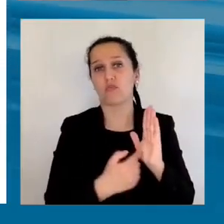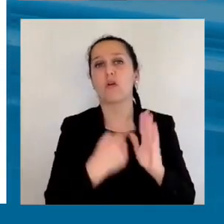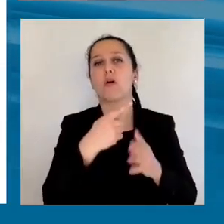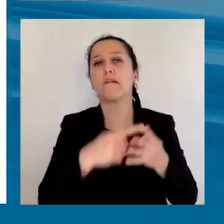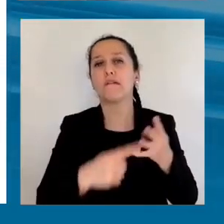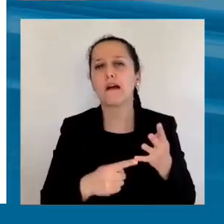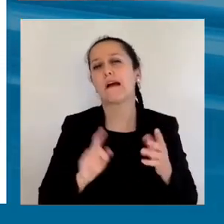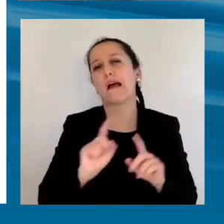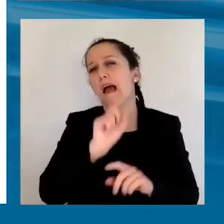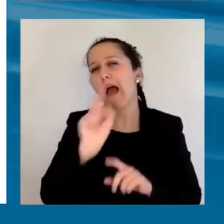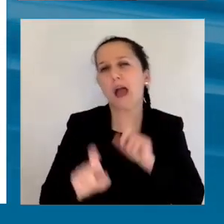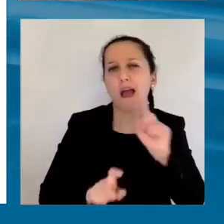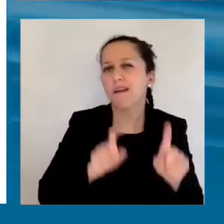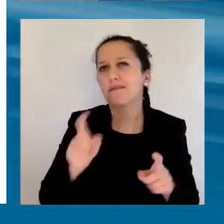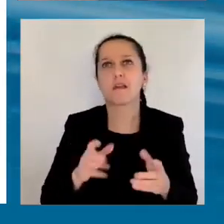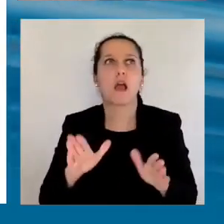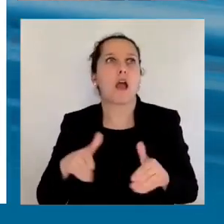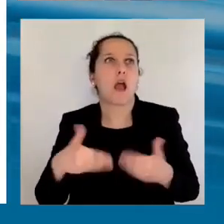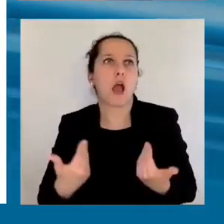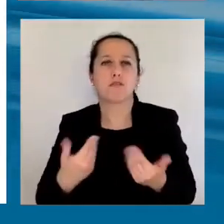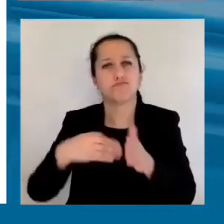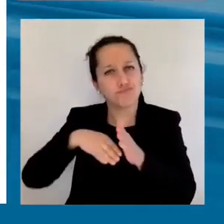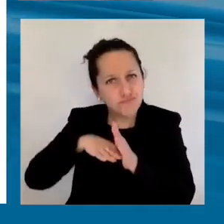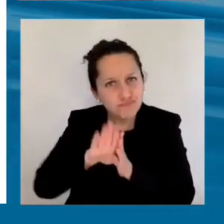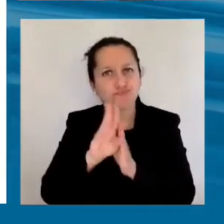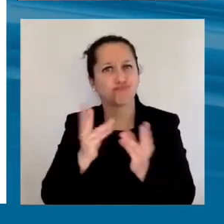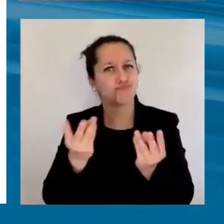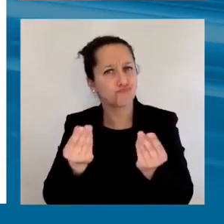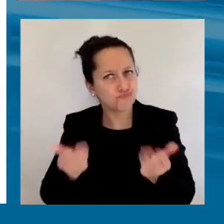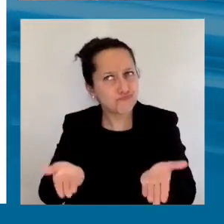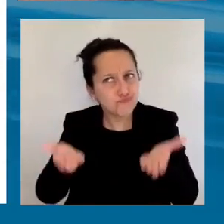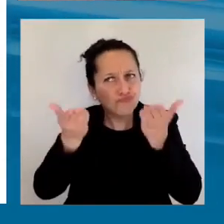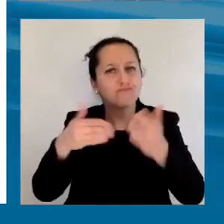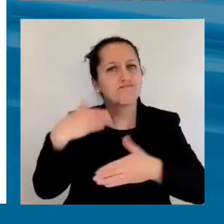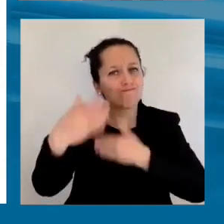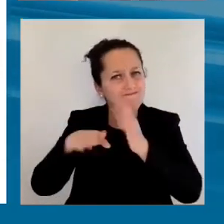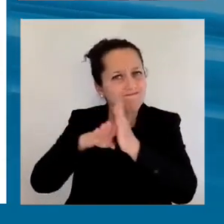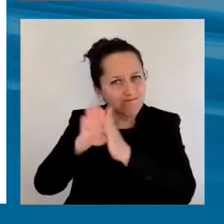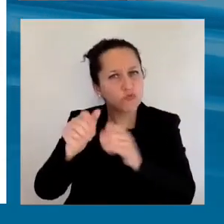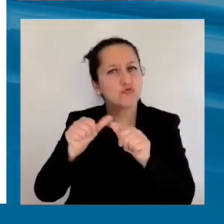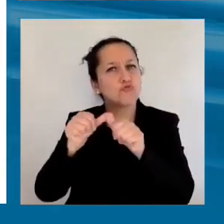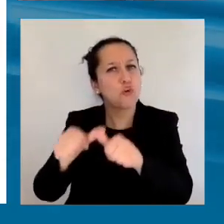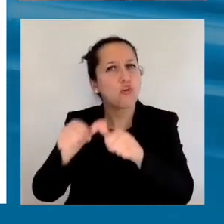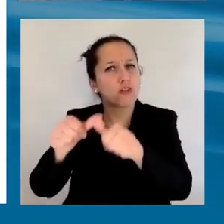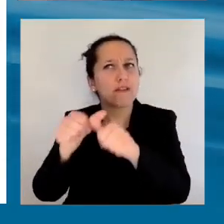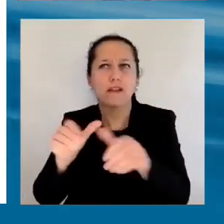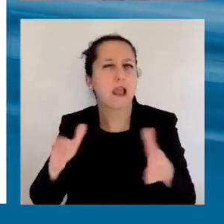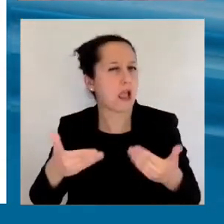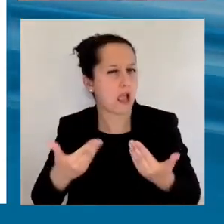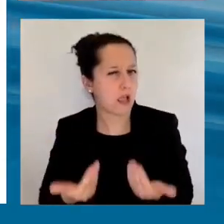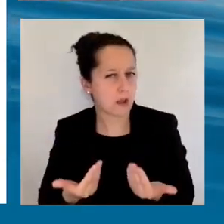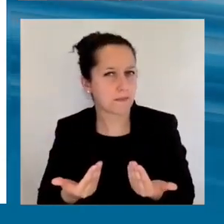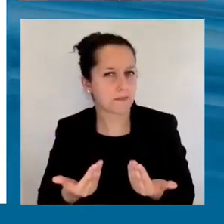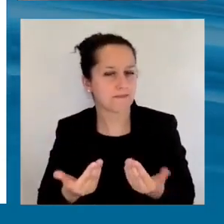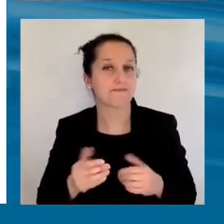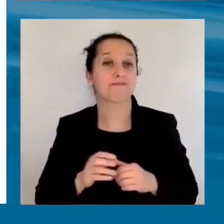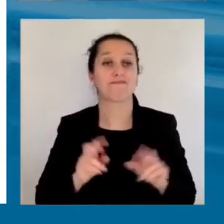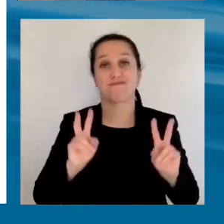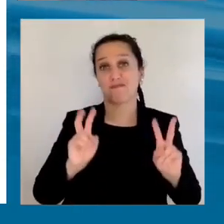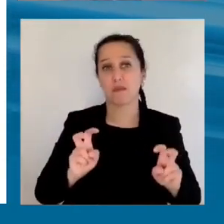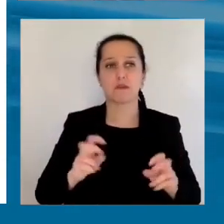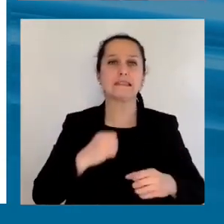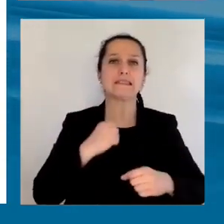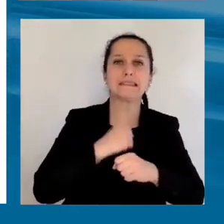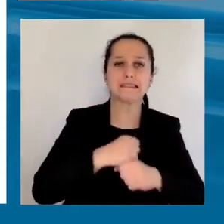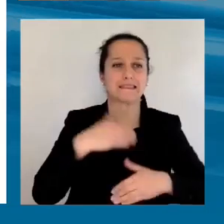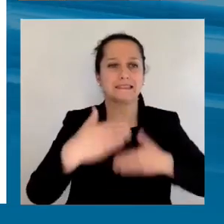como, cómo lograr un crecimiento más alto, sostenido, inclusivo y sostenible, que es el que tiene que ver con la trampa de baja capacidad para crecer,